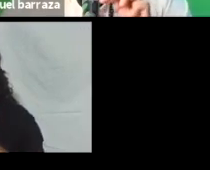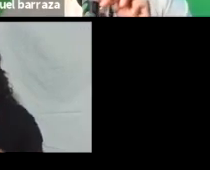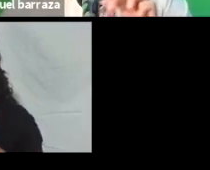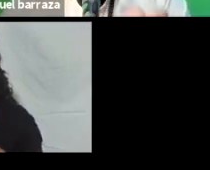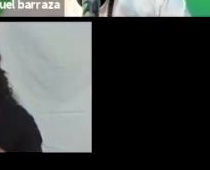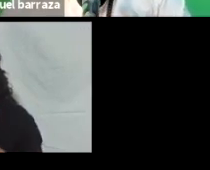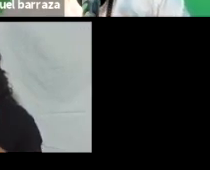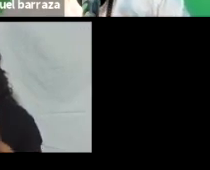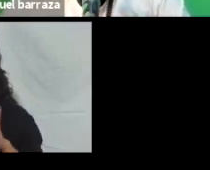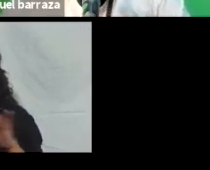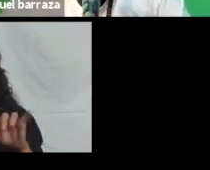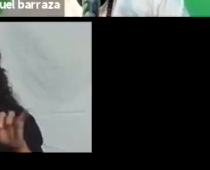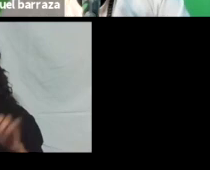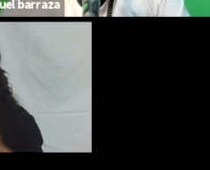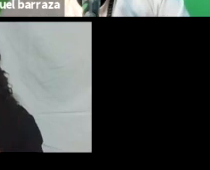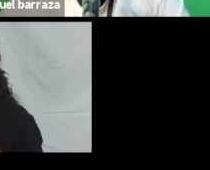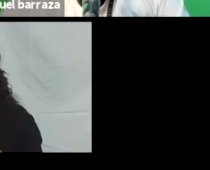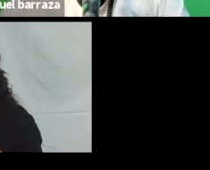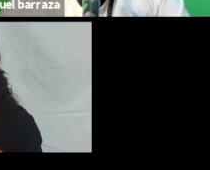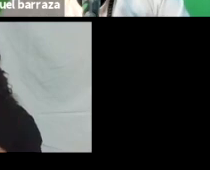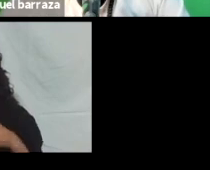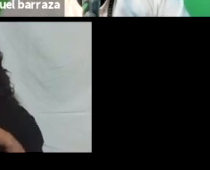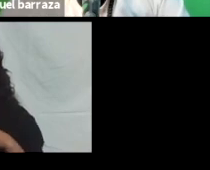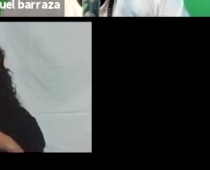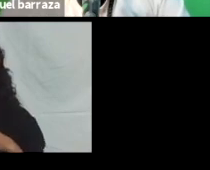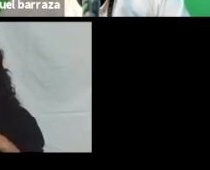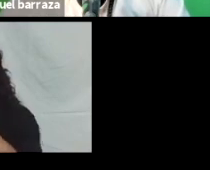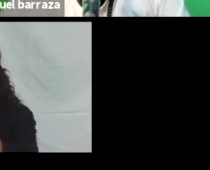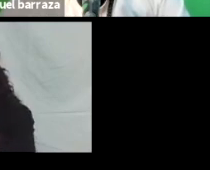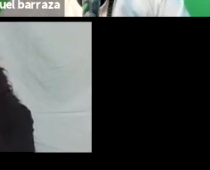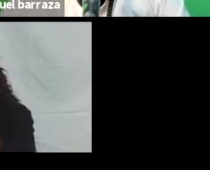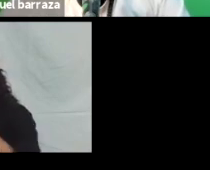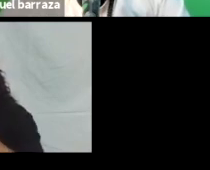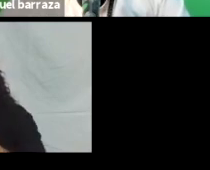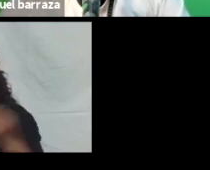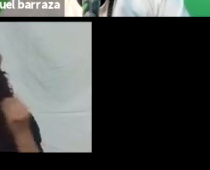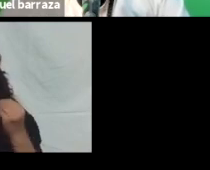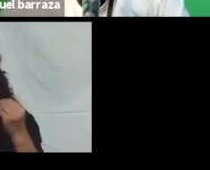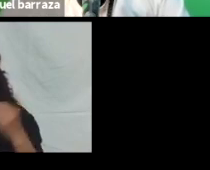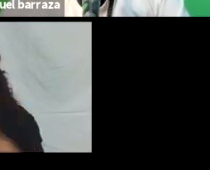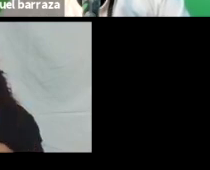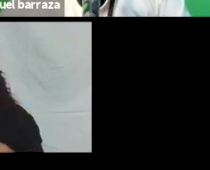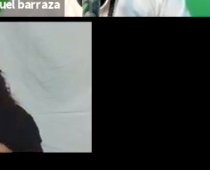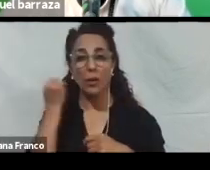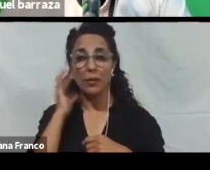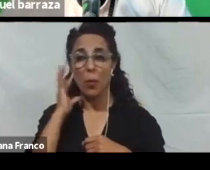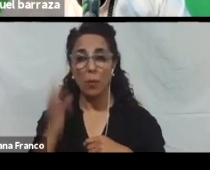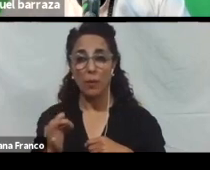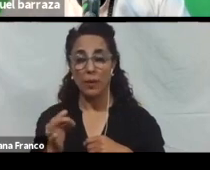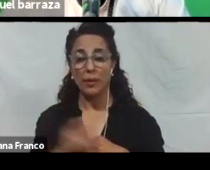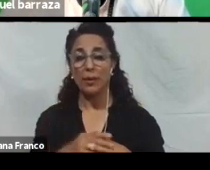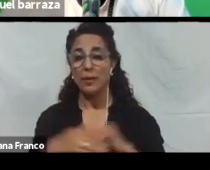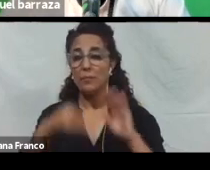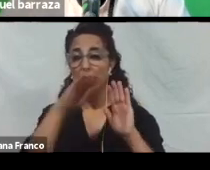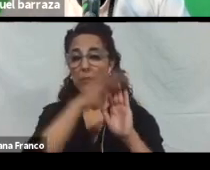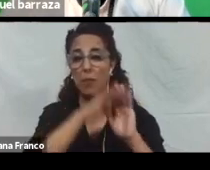¿Qué debemos considerar? la hora de utilizar una herramienta tecnológica. Bueno. Que cumpla. Las. Las pautas